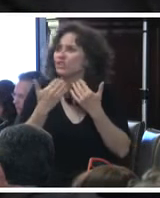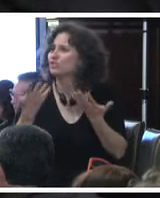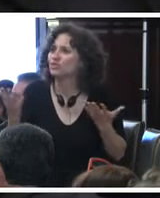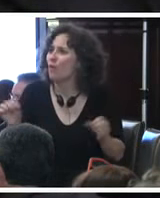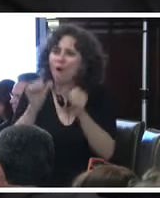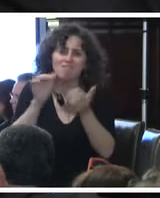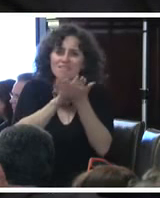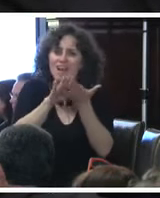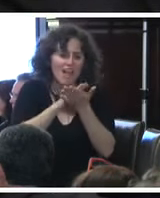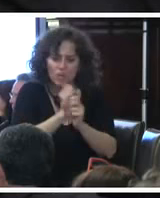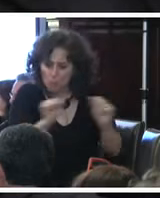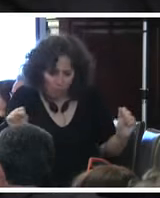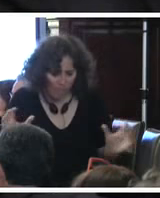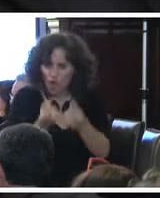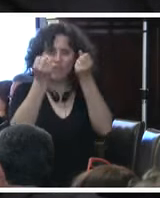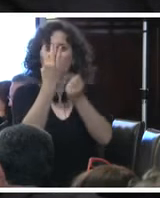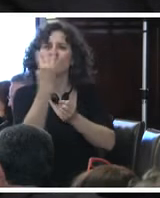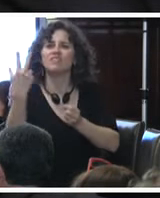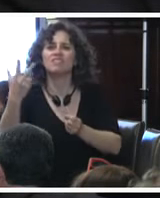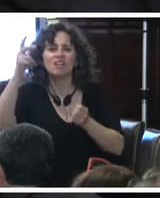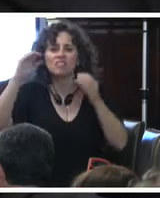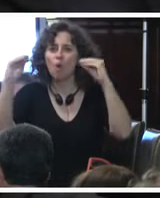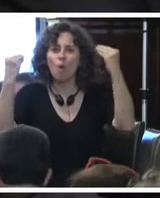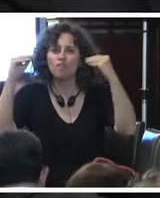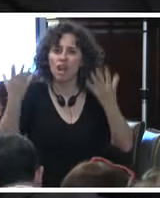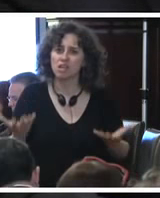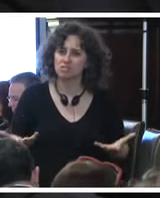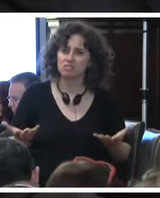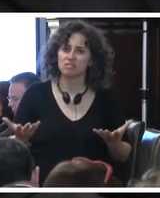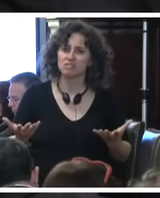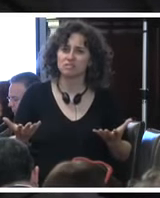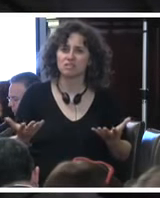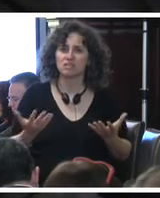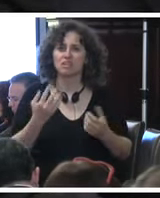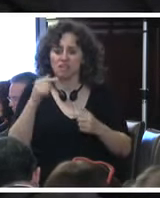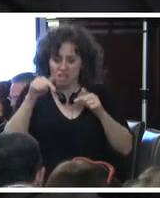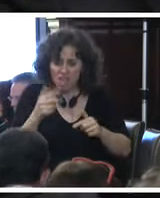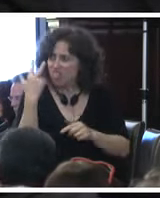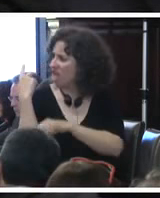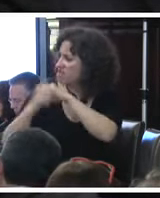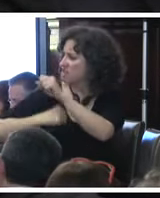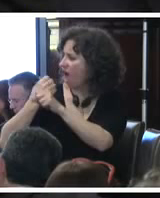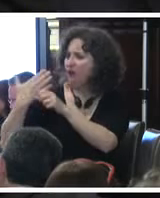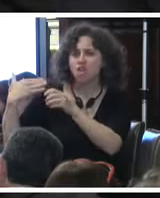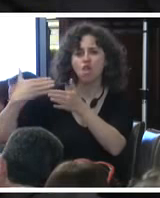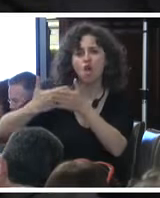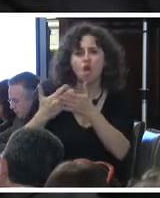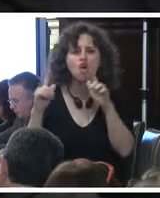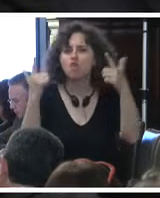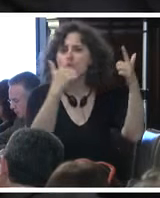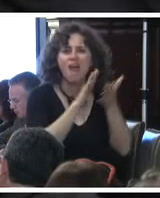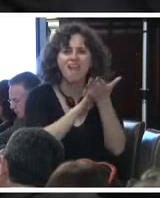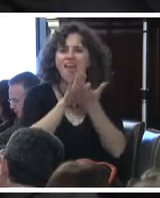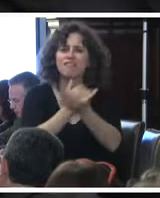de encontrar a 43 jóvenes y en tres años no tener nada?